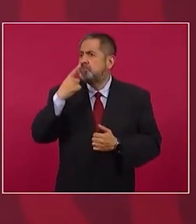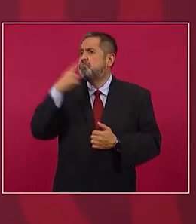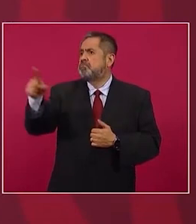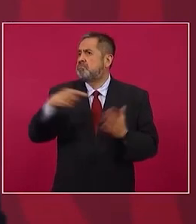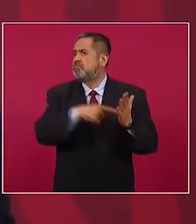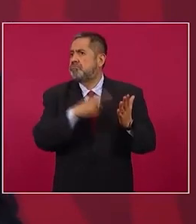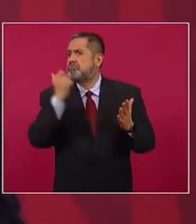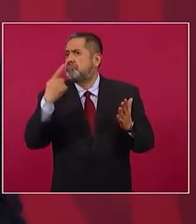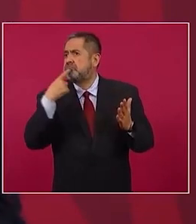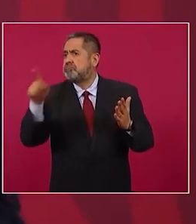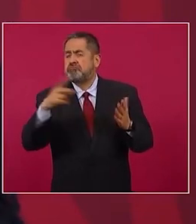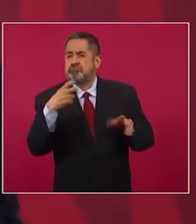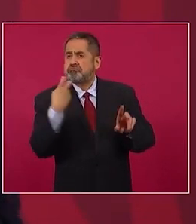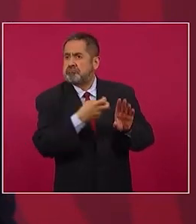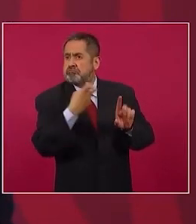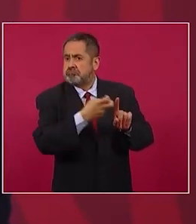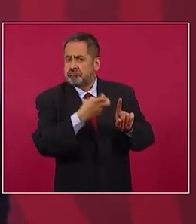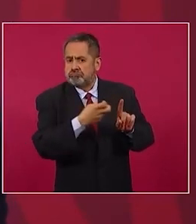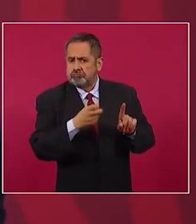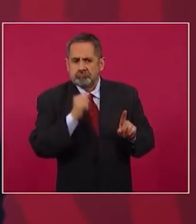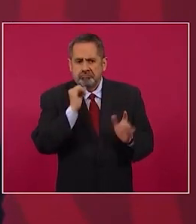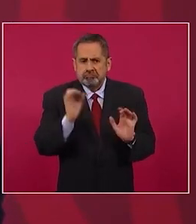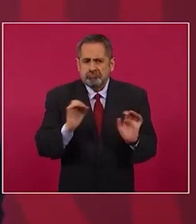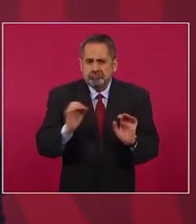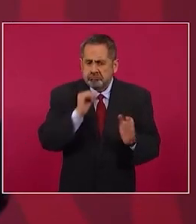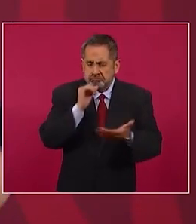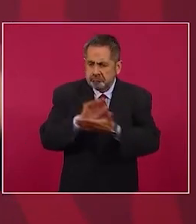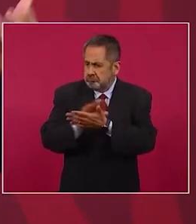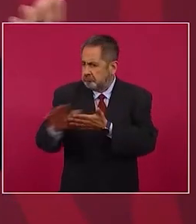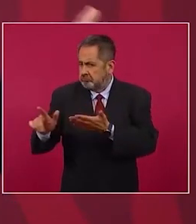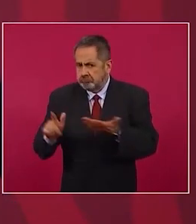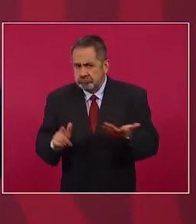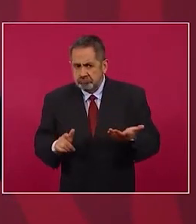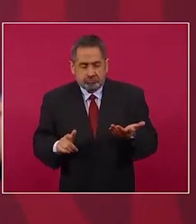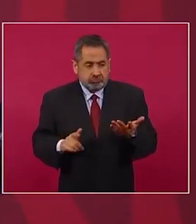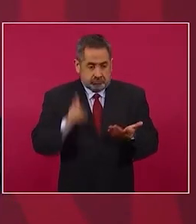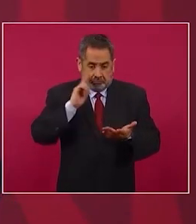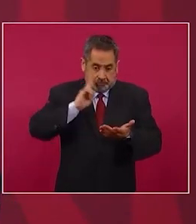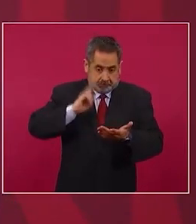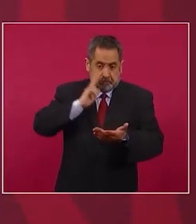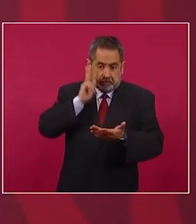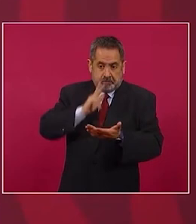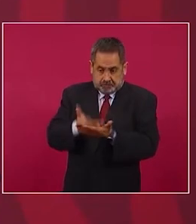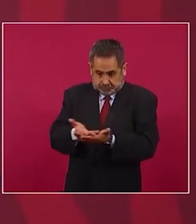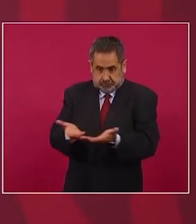en contra de ellos, ojalá y se presentaran.